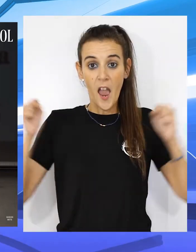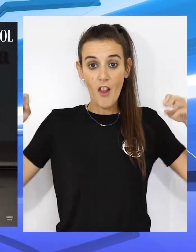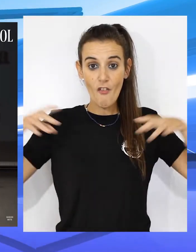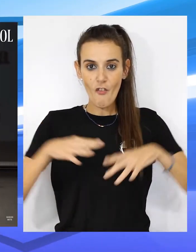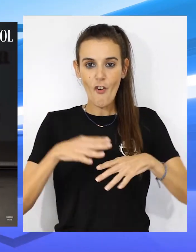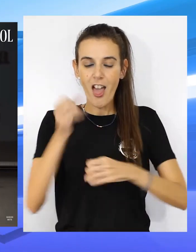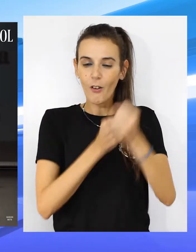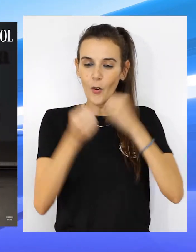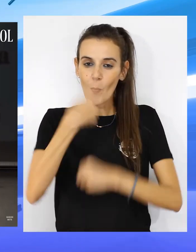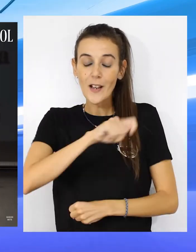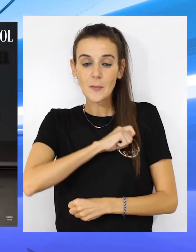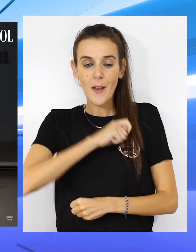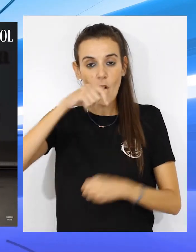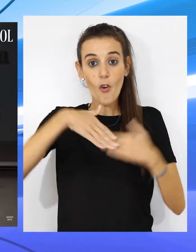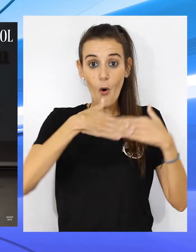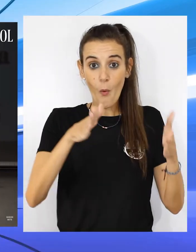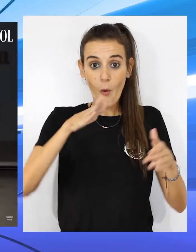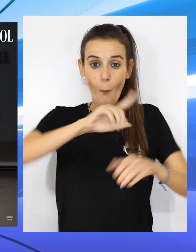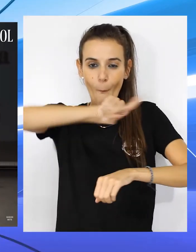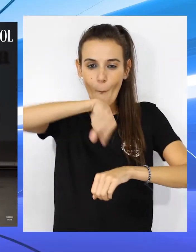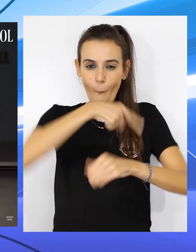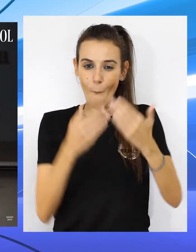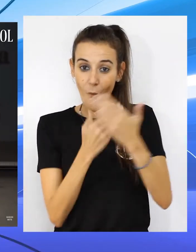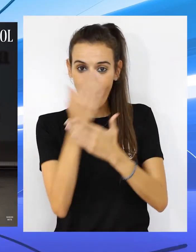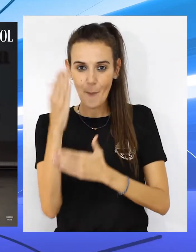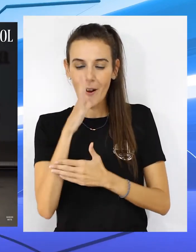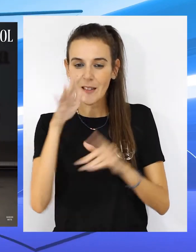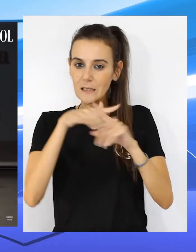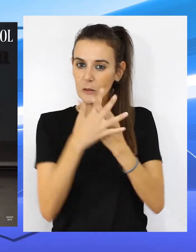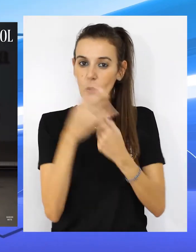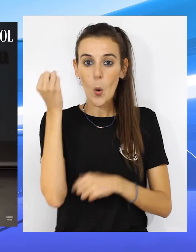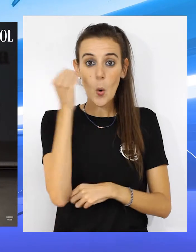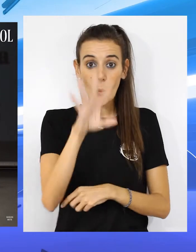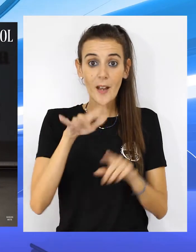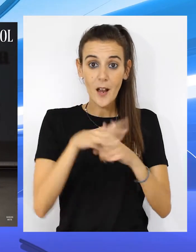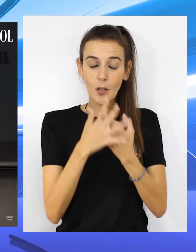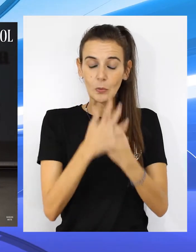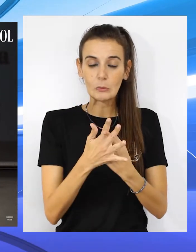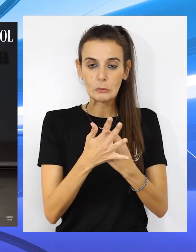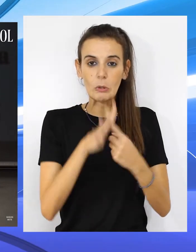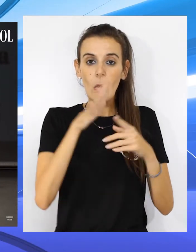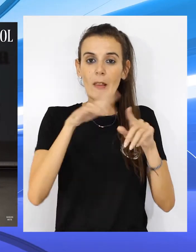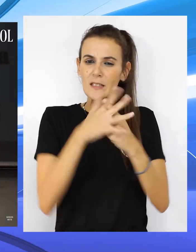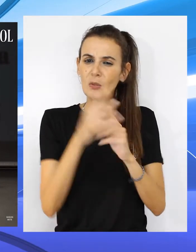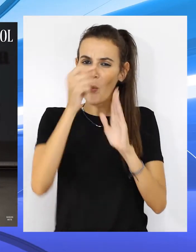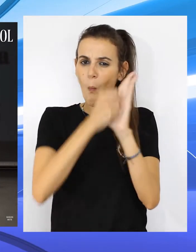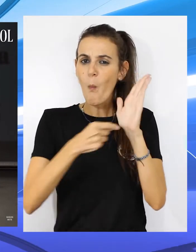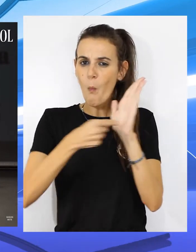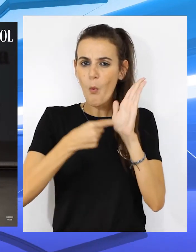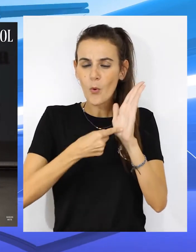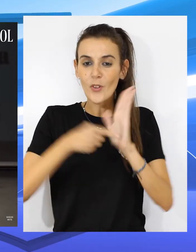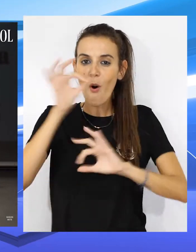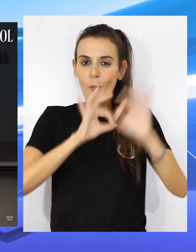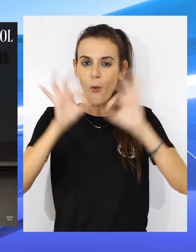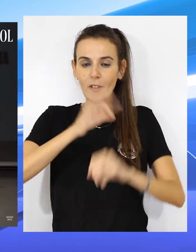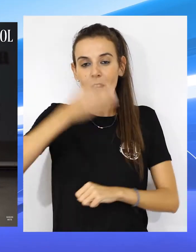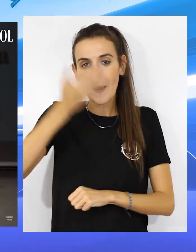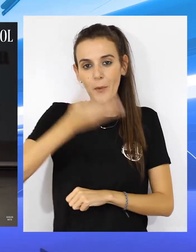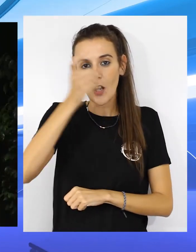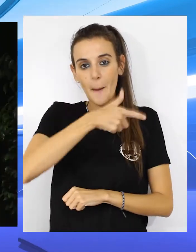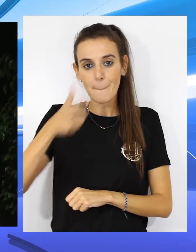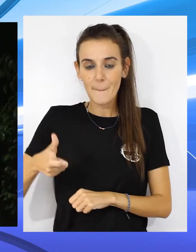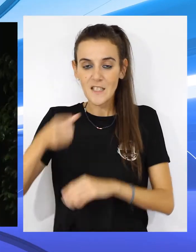El Foro Económico Español ha sido inaugurado a primera hora de esta mañana con un acto en el que ha estado presente uno de sus principales